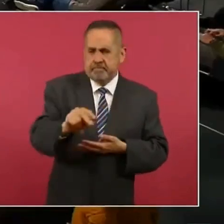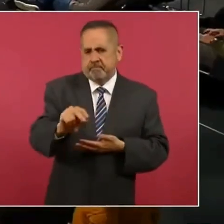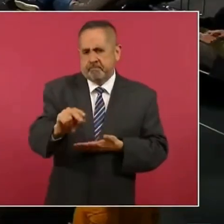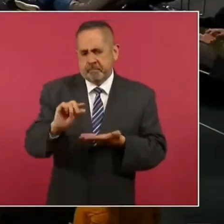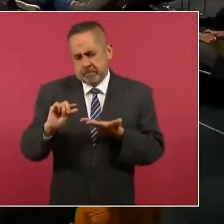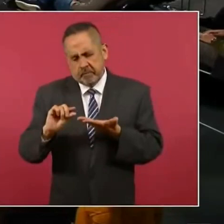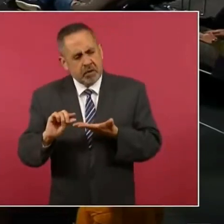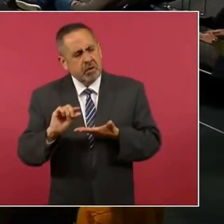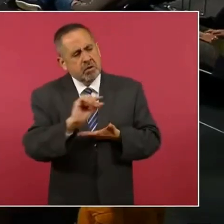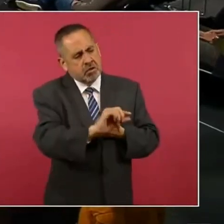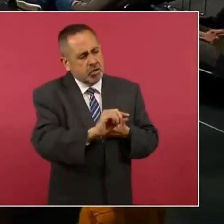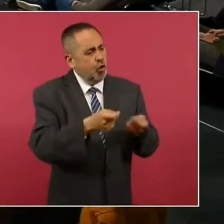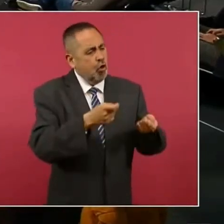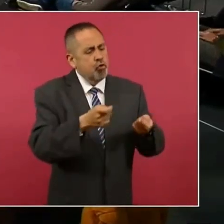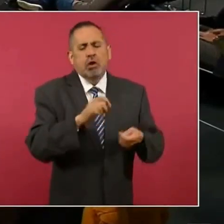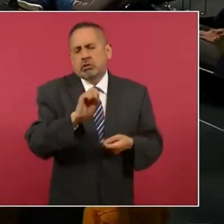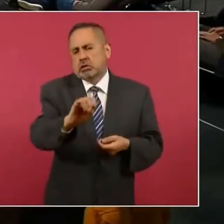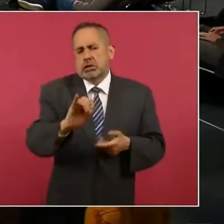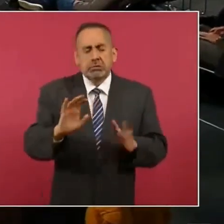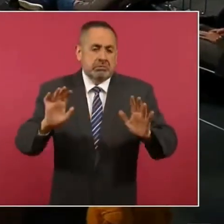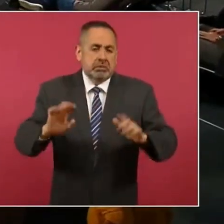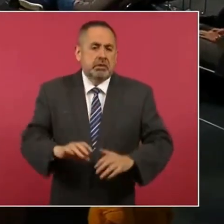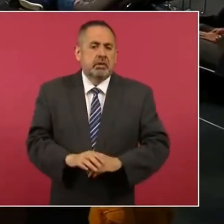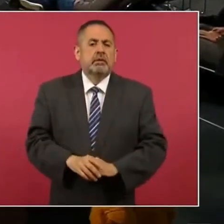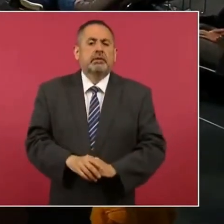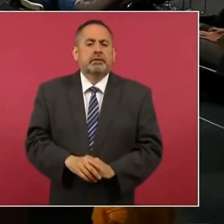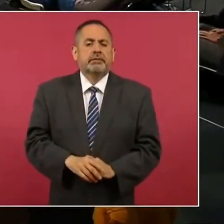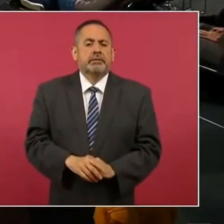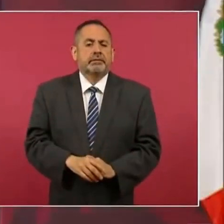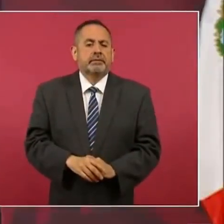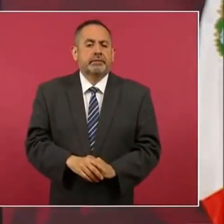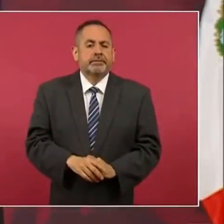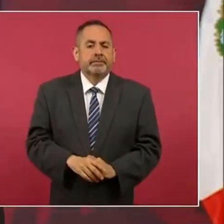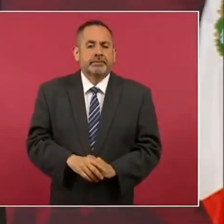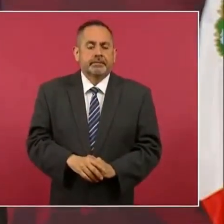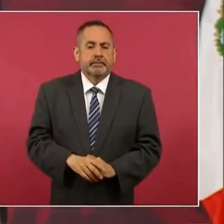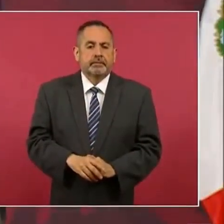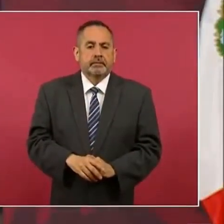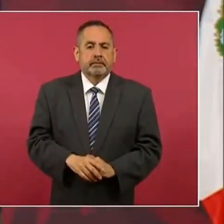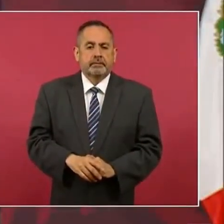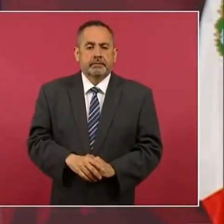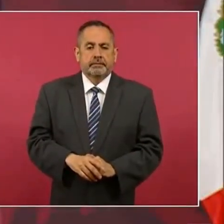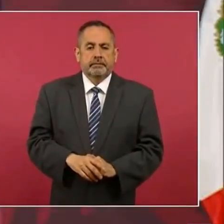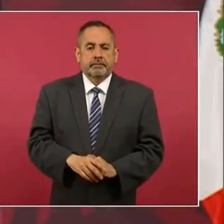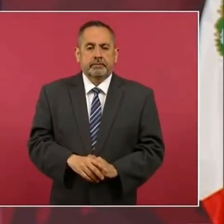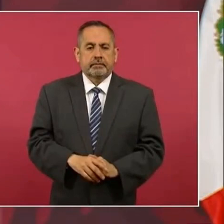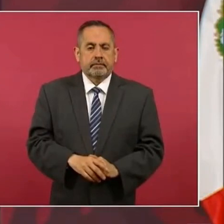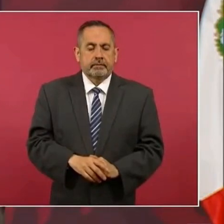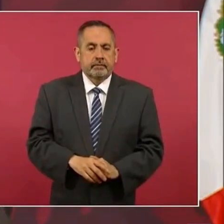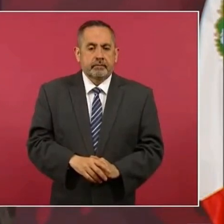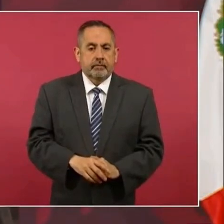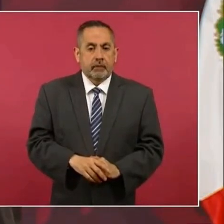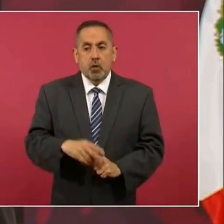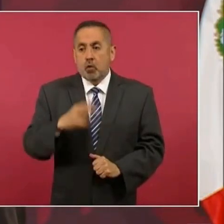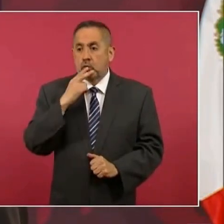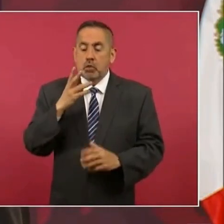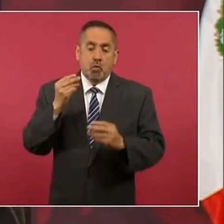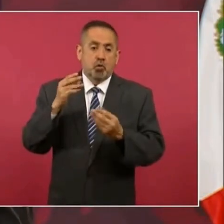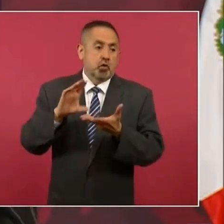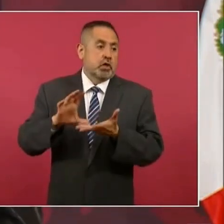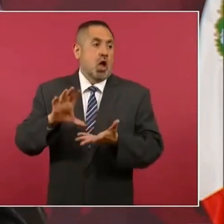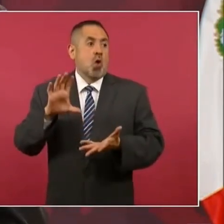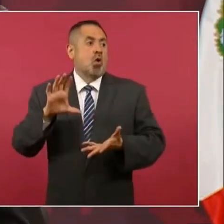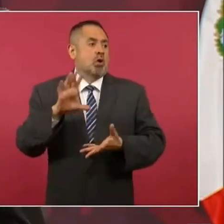de que haya control, que no se use tanto dinero